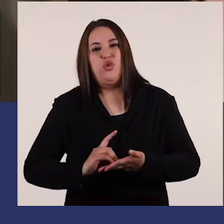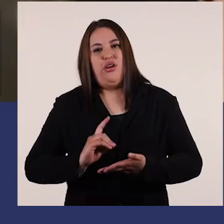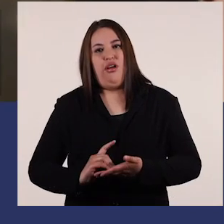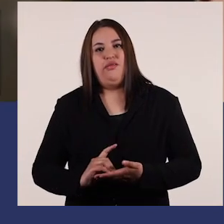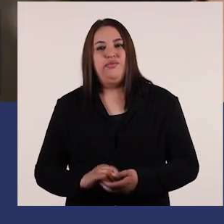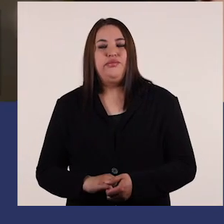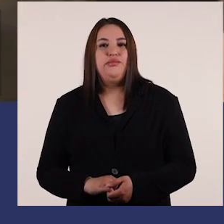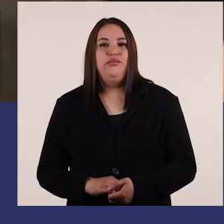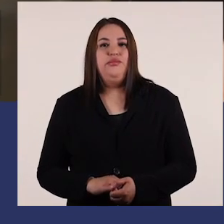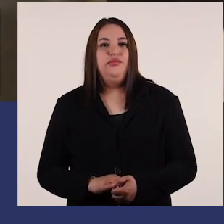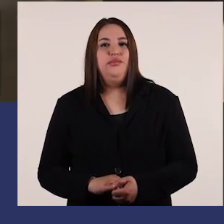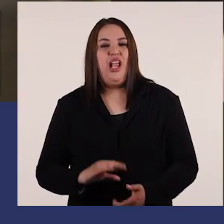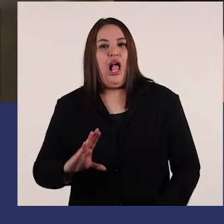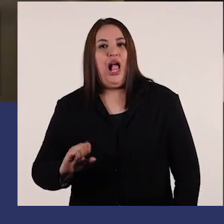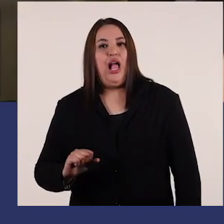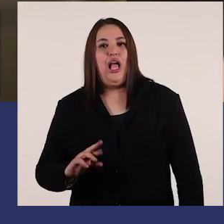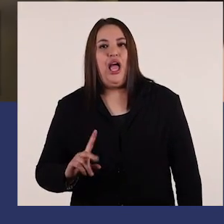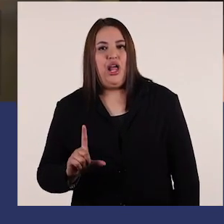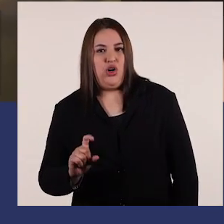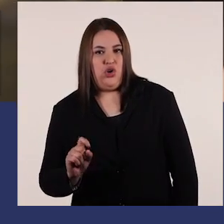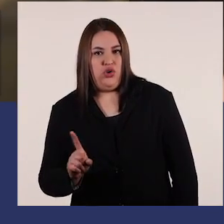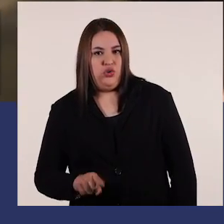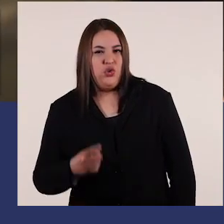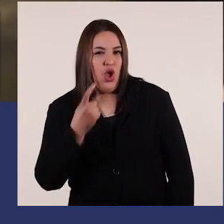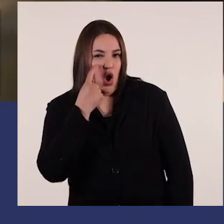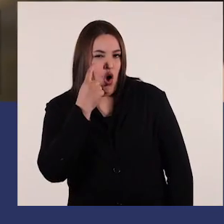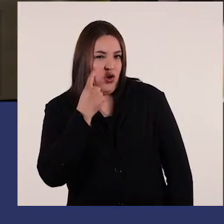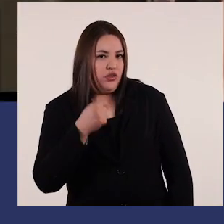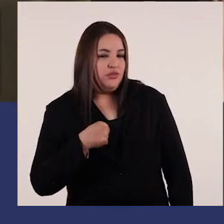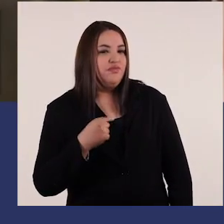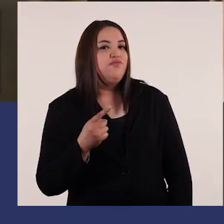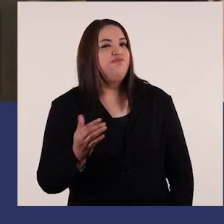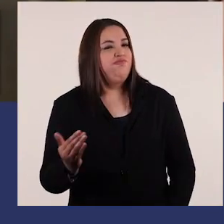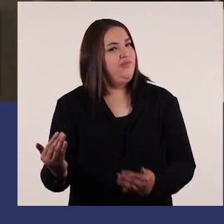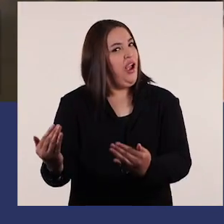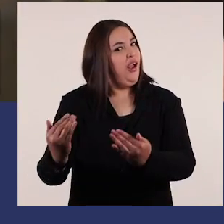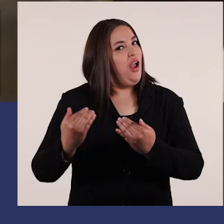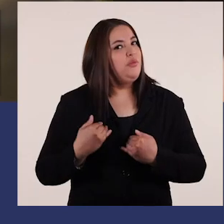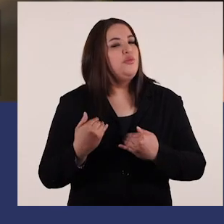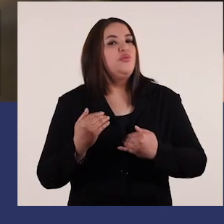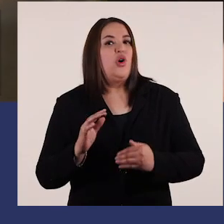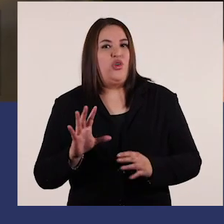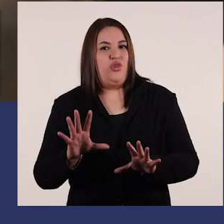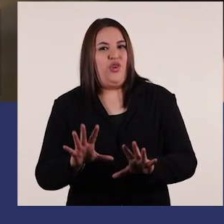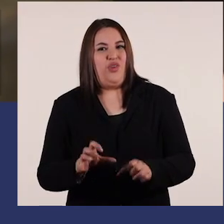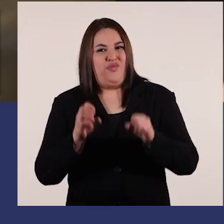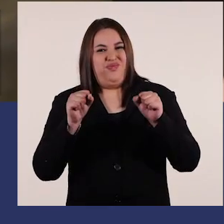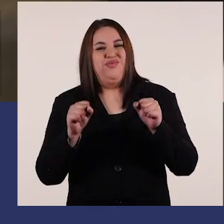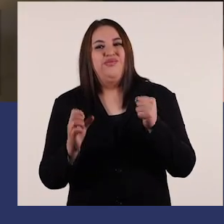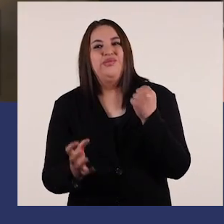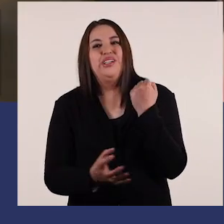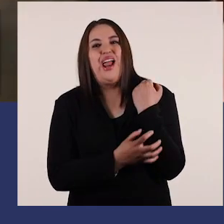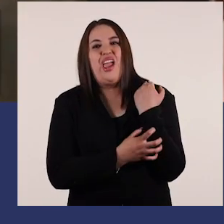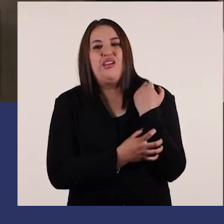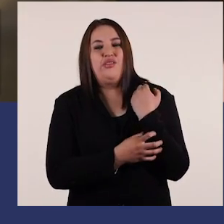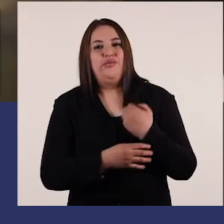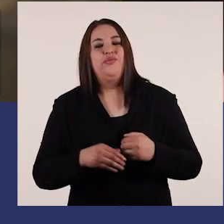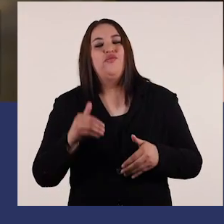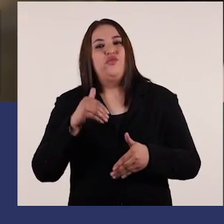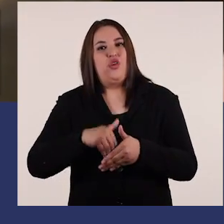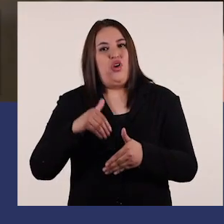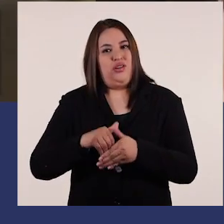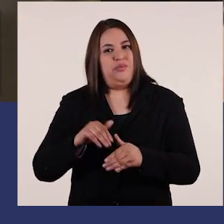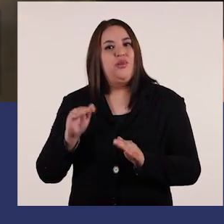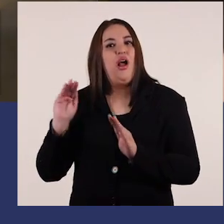Hola, soy Carlos Ignacio Puchel. Usted me conoce. Cuento con usted para recuperar y levantar nuestra región. Votemos